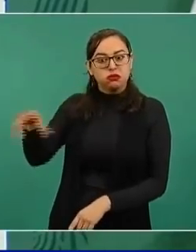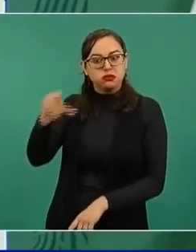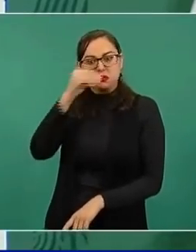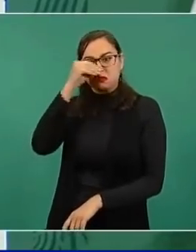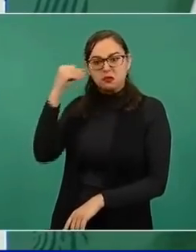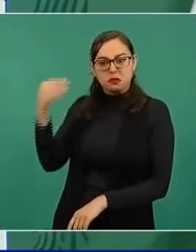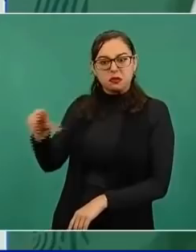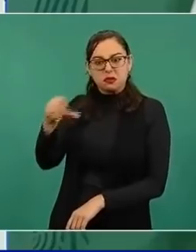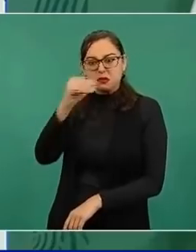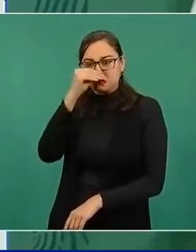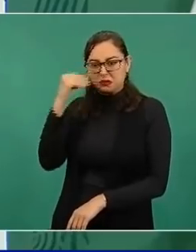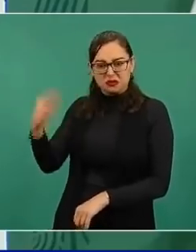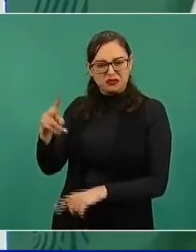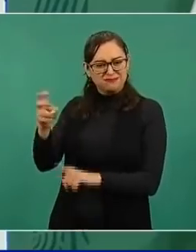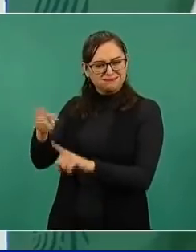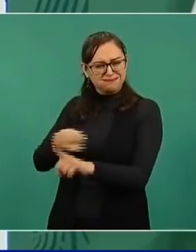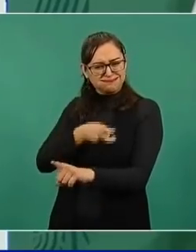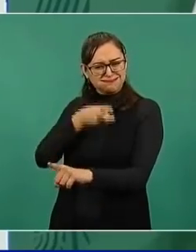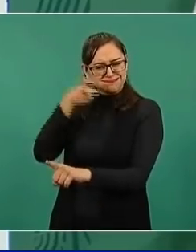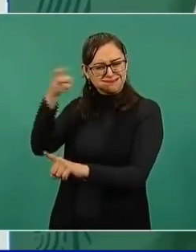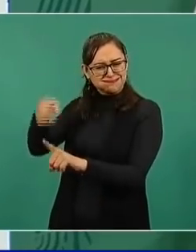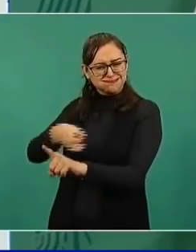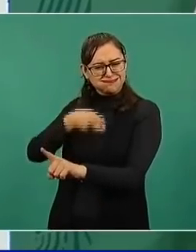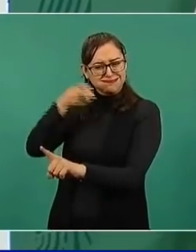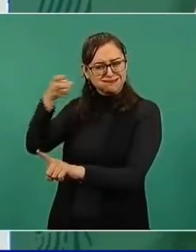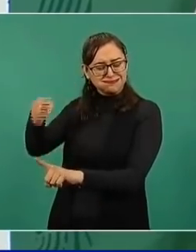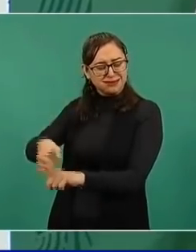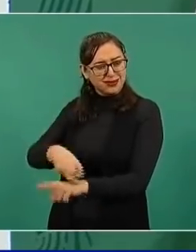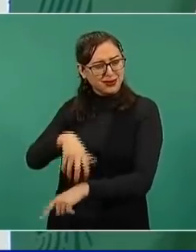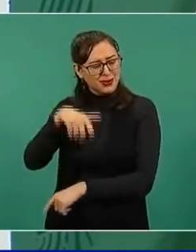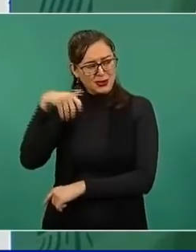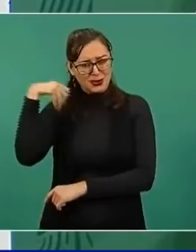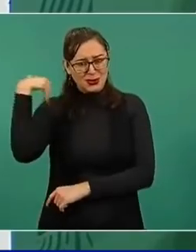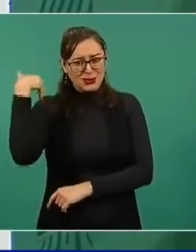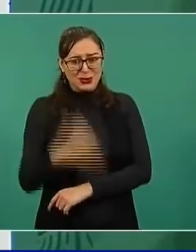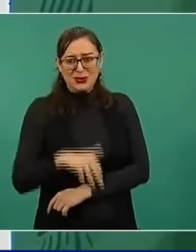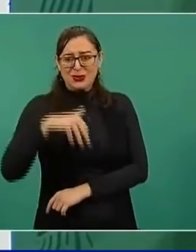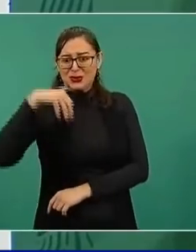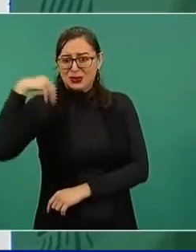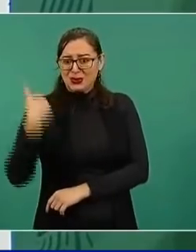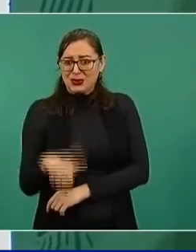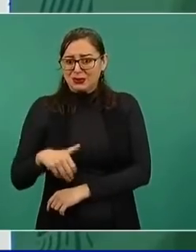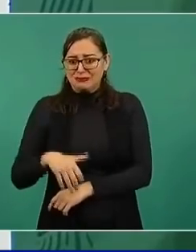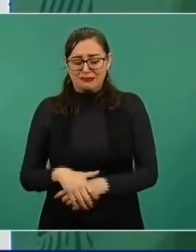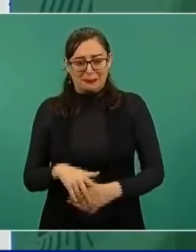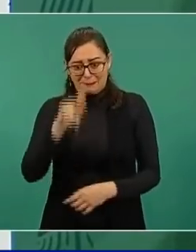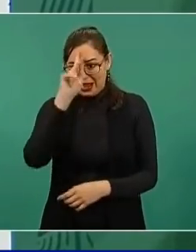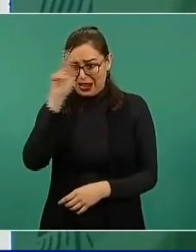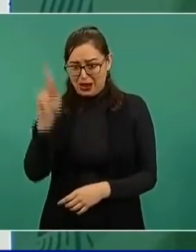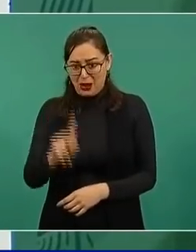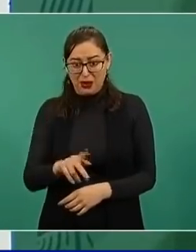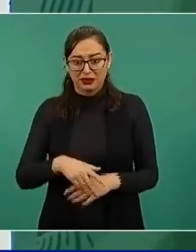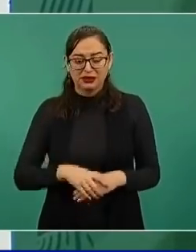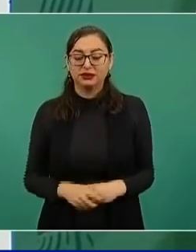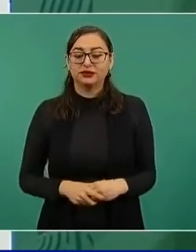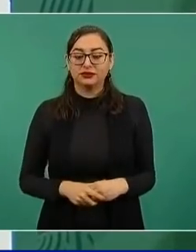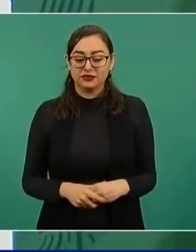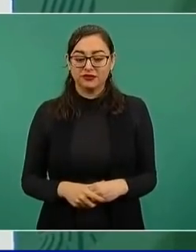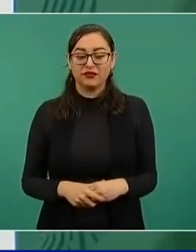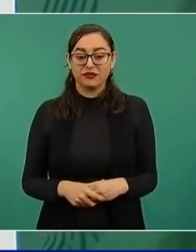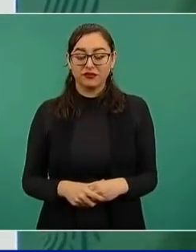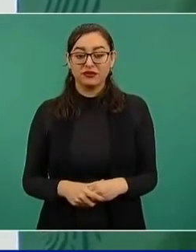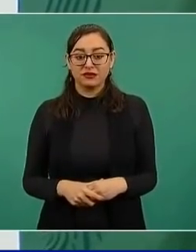extrema y del otro lado, pues es